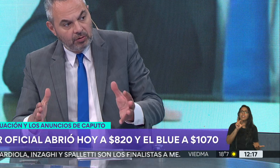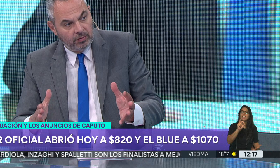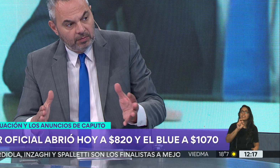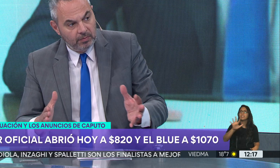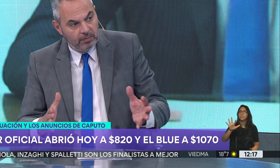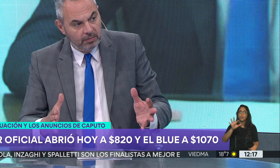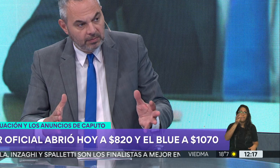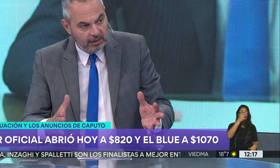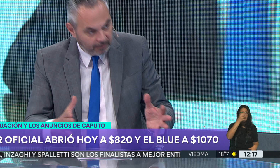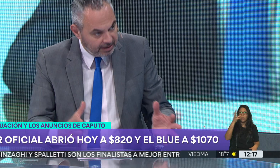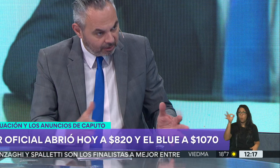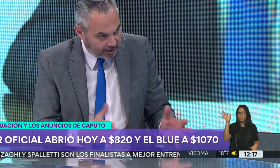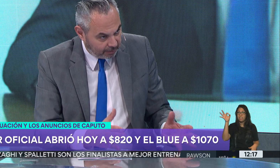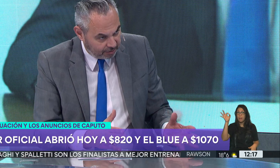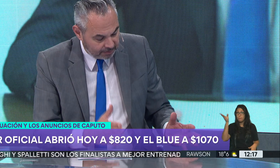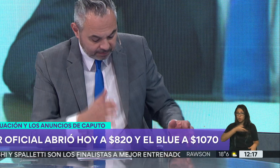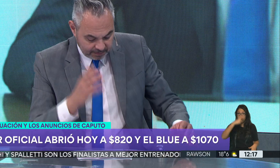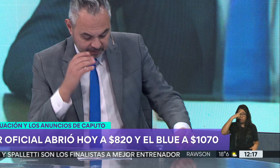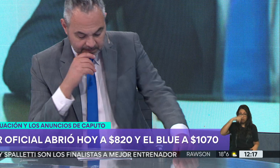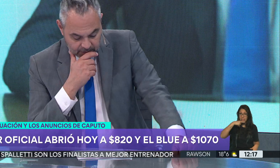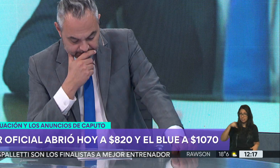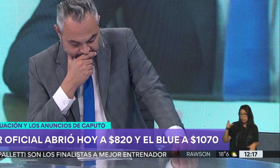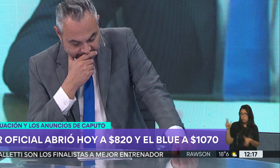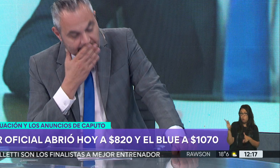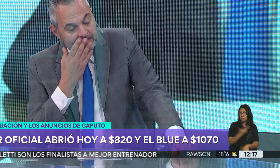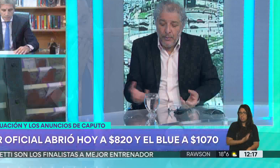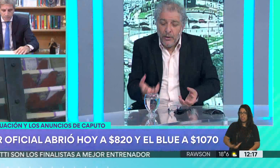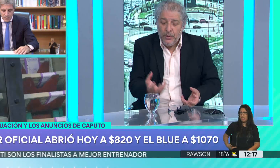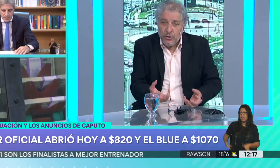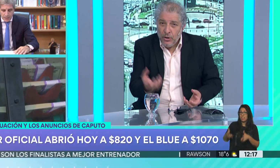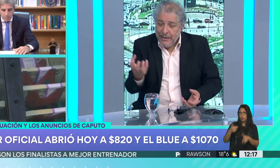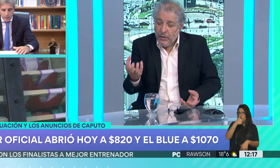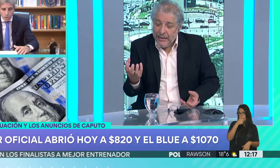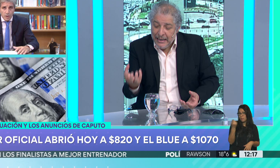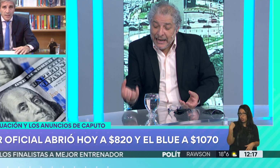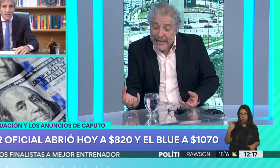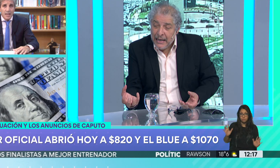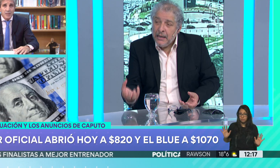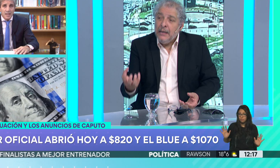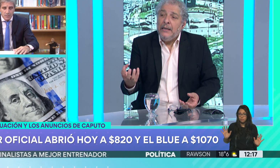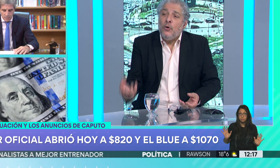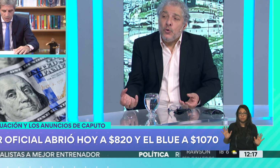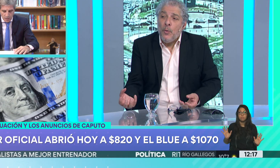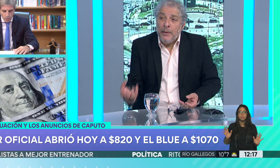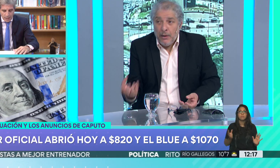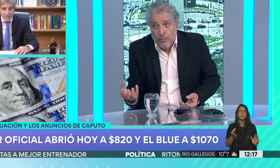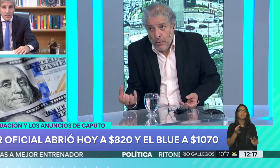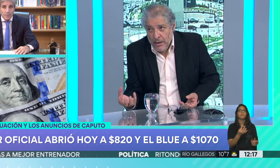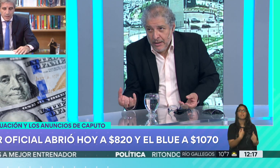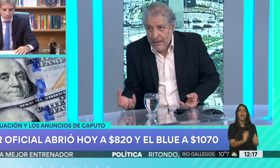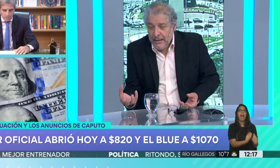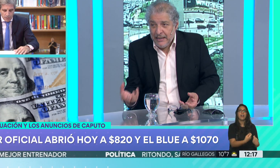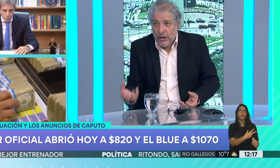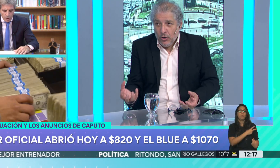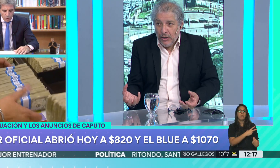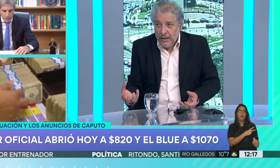Del 20 al 40% mensual. Del 20 al 40%. Es lo que dijo el presidente el domingo. Por eso, entre la caída del consumo privado, por